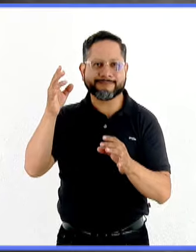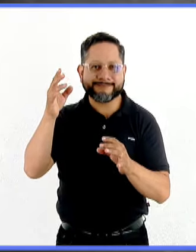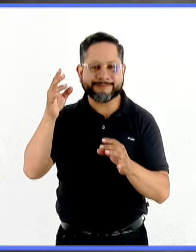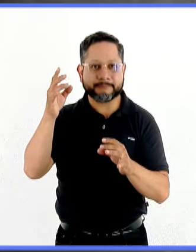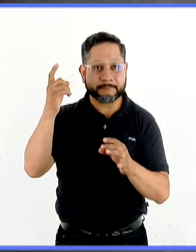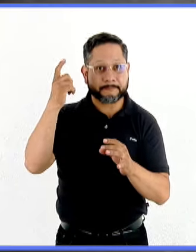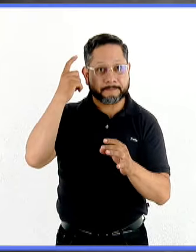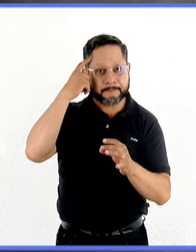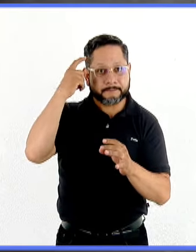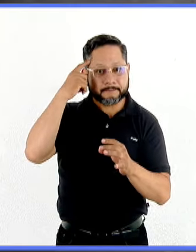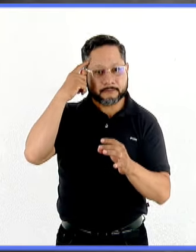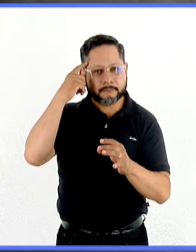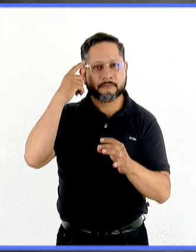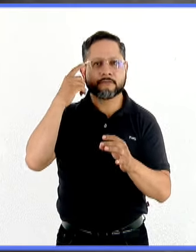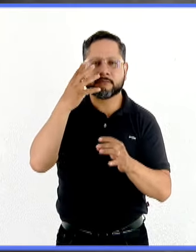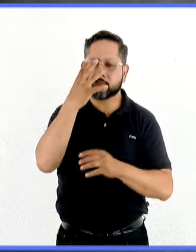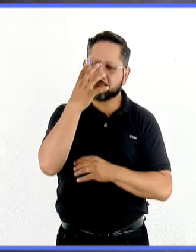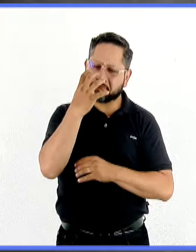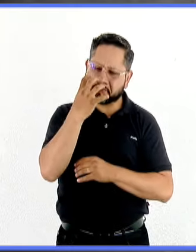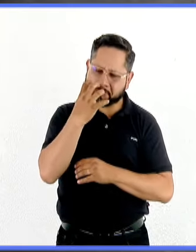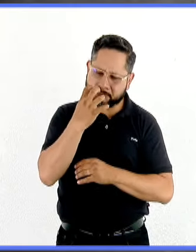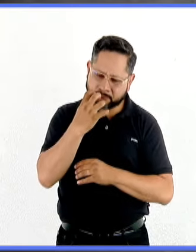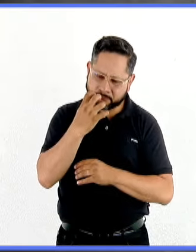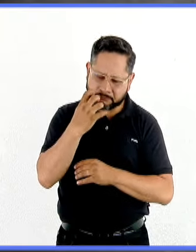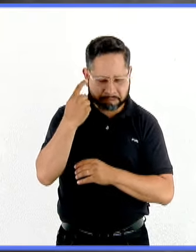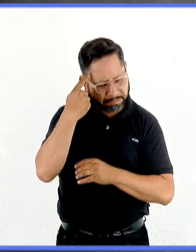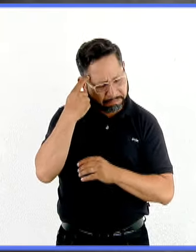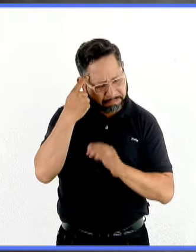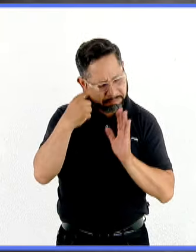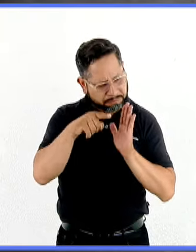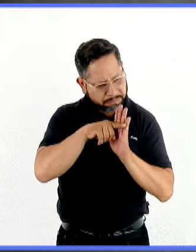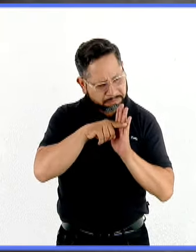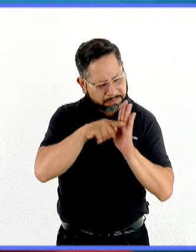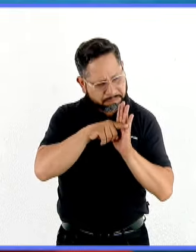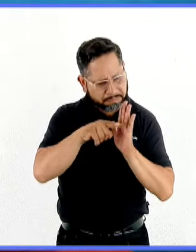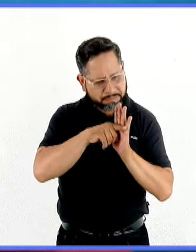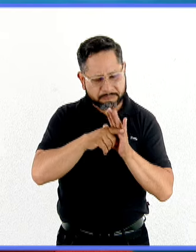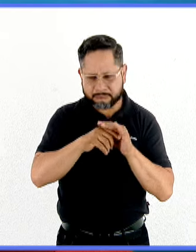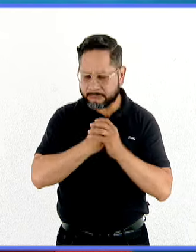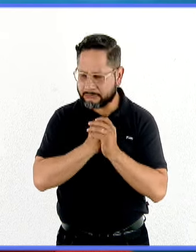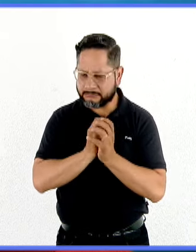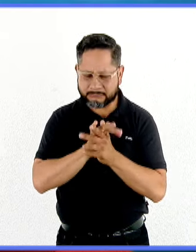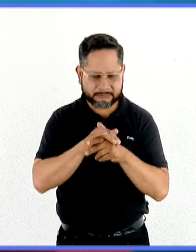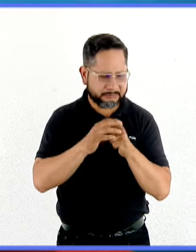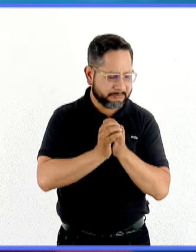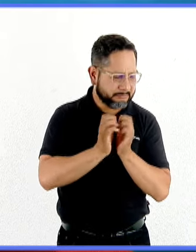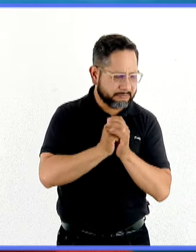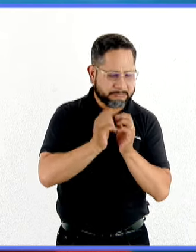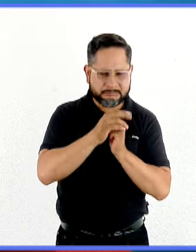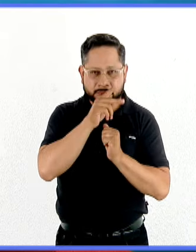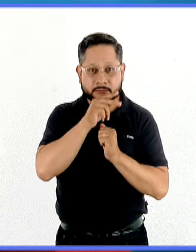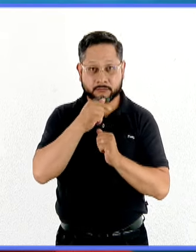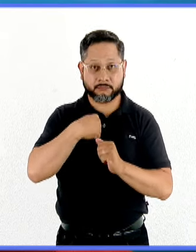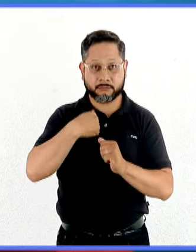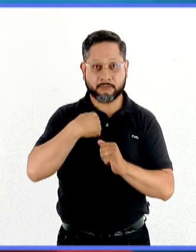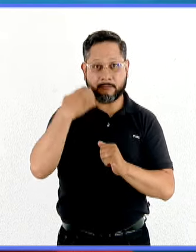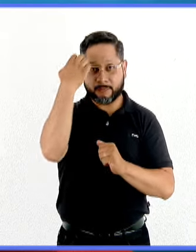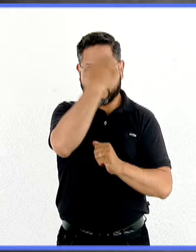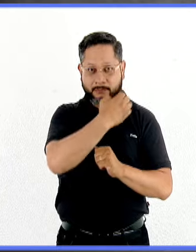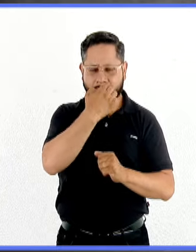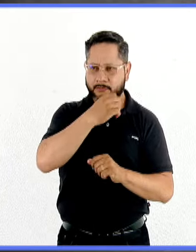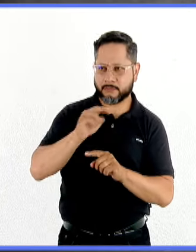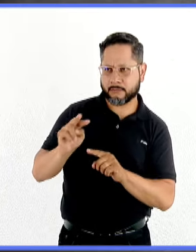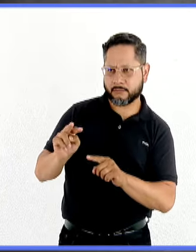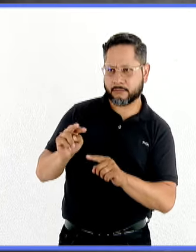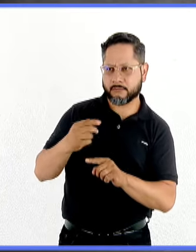podemos tener tristeza, podríamos tener pensamientos recurrentes, podríamos tener ansiedad, sobre todo si tengo un examen, es absolutamente normal que